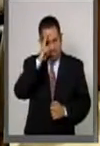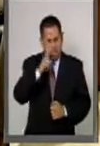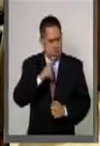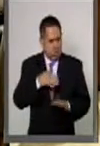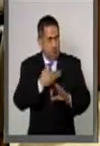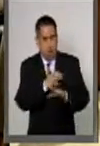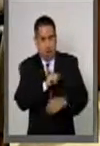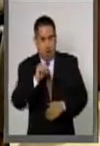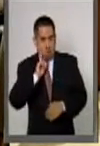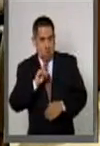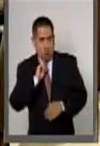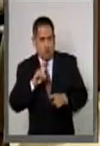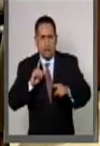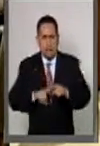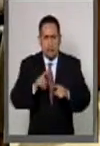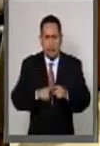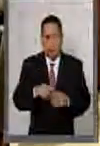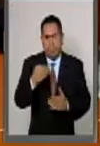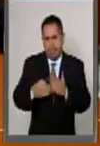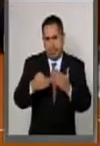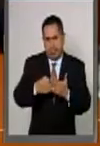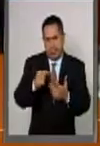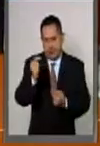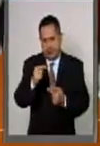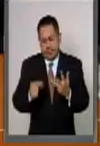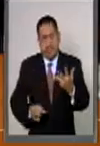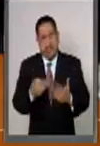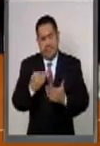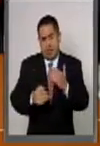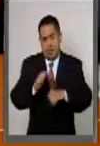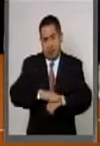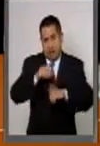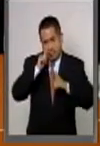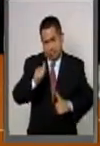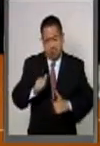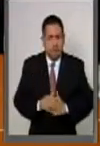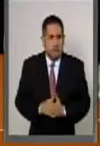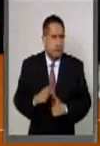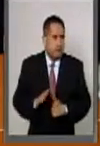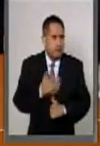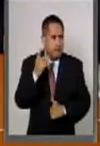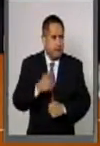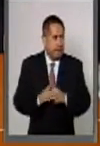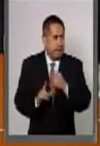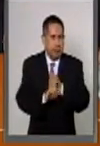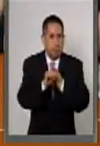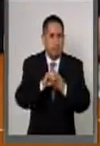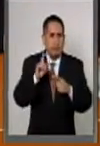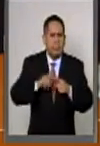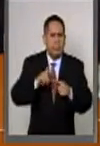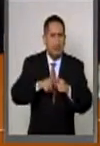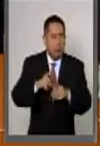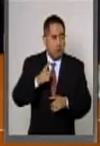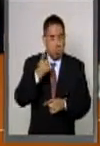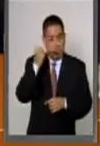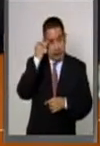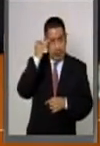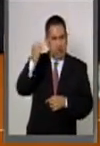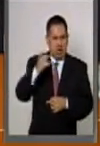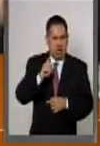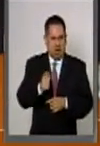sigue siendo una asignatura pendiente. Lo es así porque el problema no solamente es ideológico,